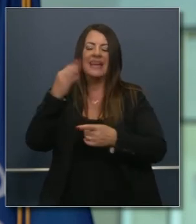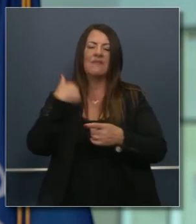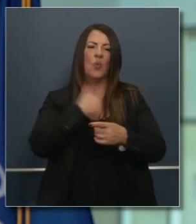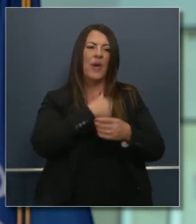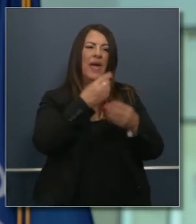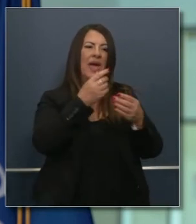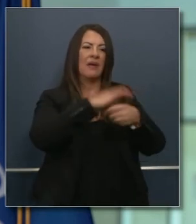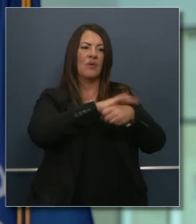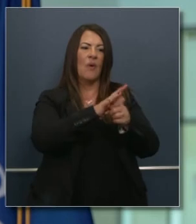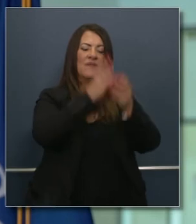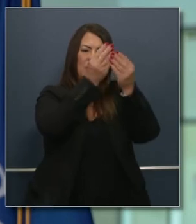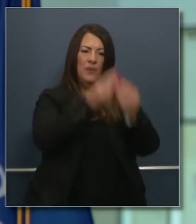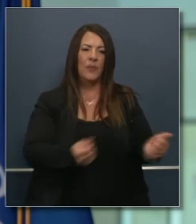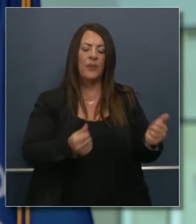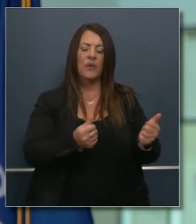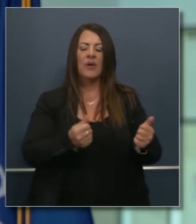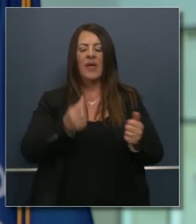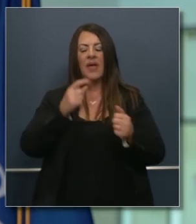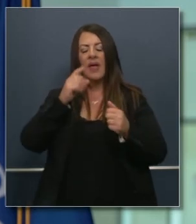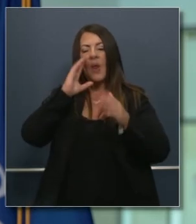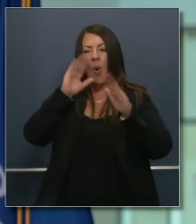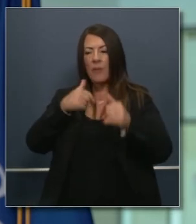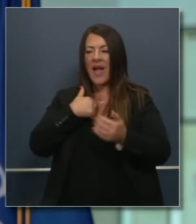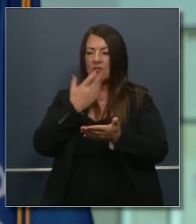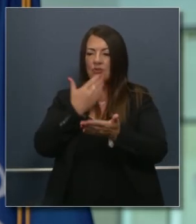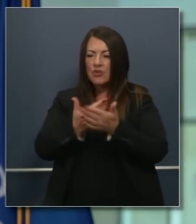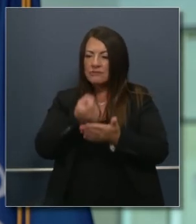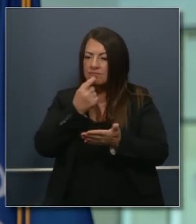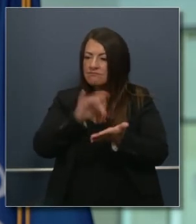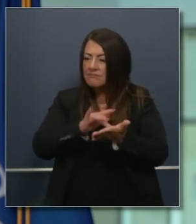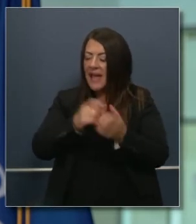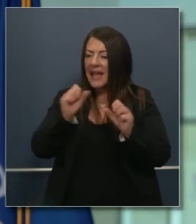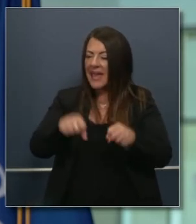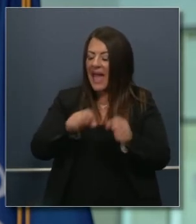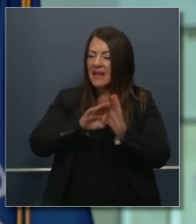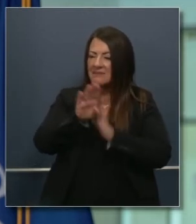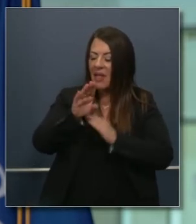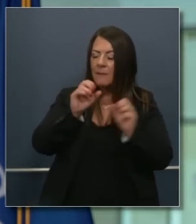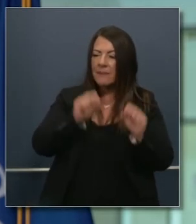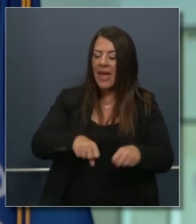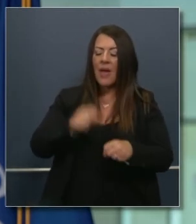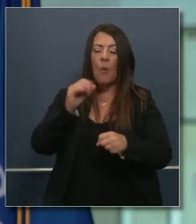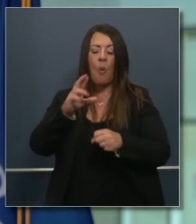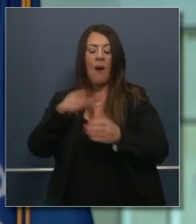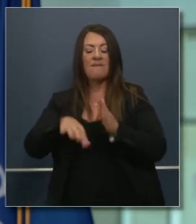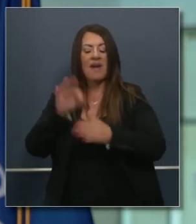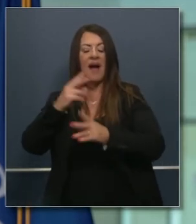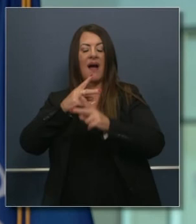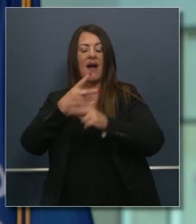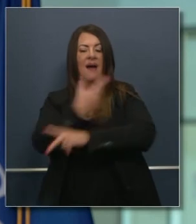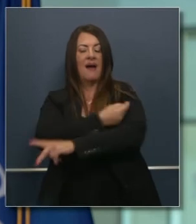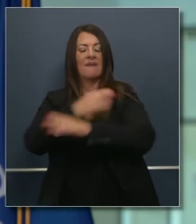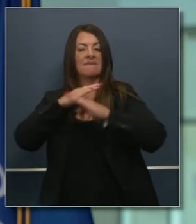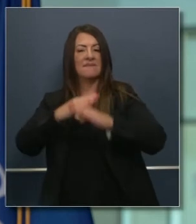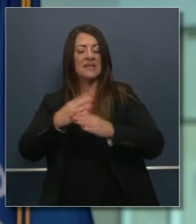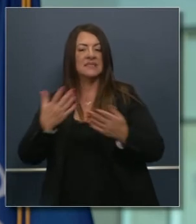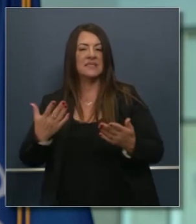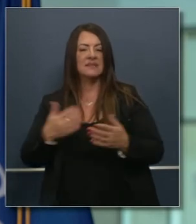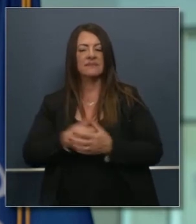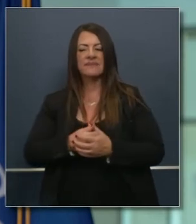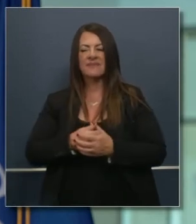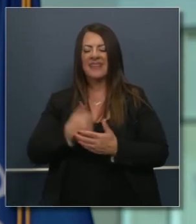recomendaciones y la idea es llegar a eso lo más pronto posible a una vacuna lo más pronto posible el buen